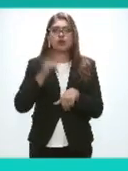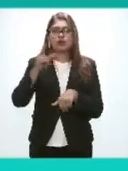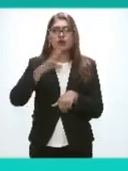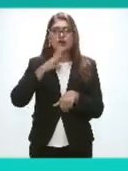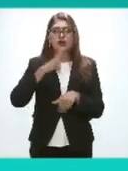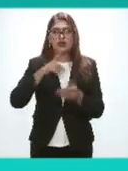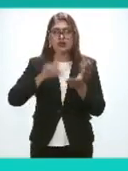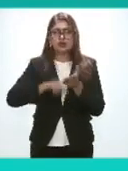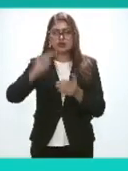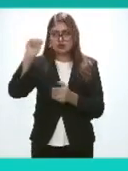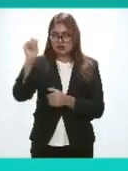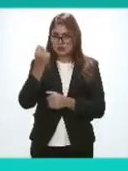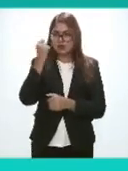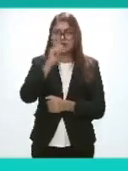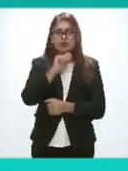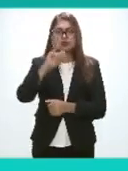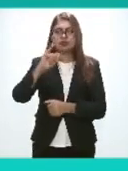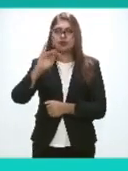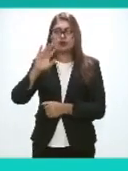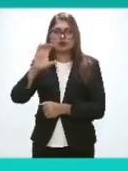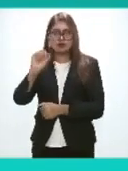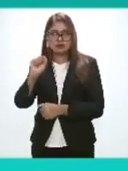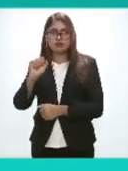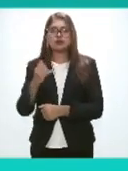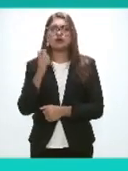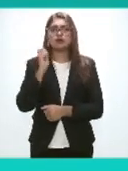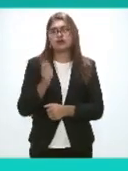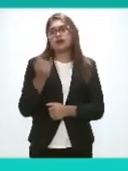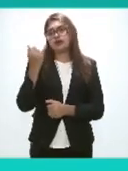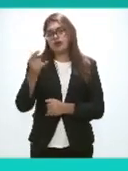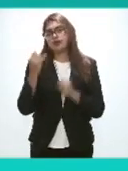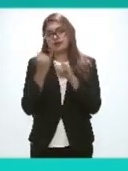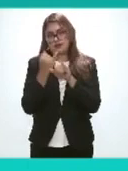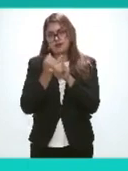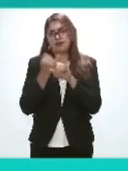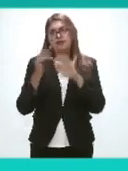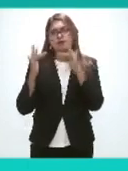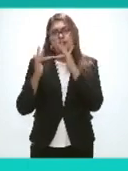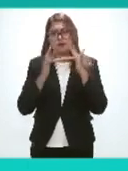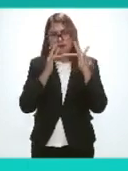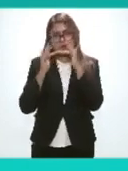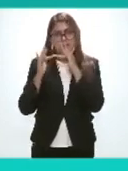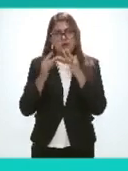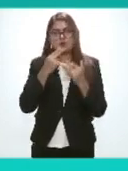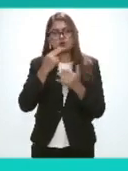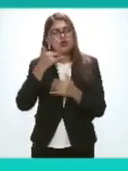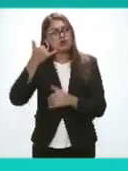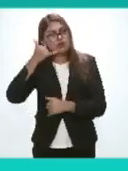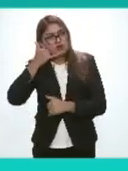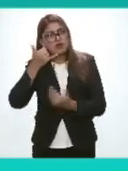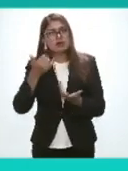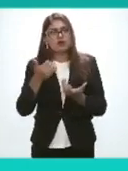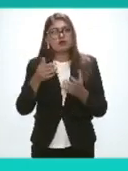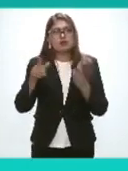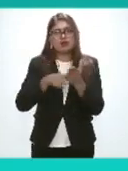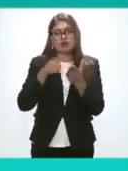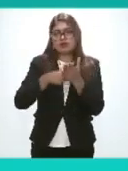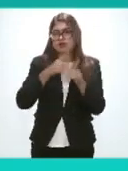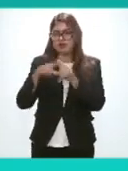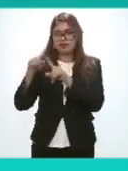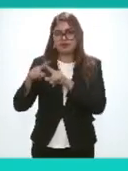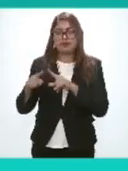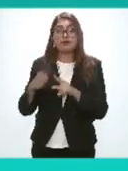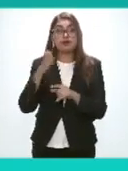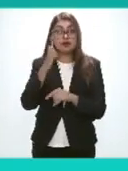las tecnologías de la información y comunicación y de los dispositivos móviles como antecedentes valga la pena señalar que existen diversos